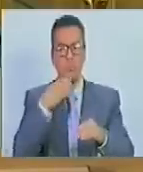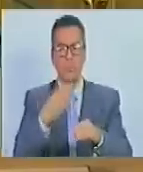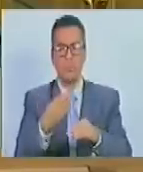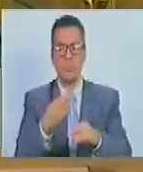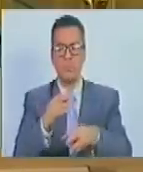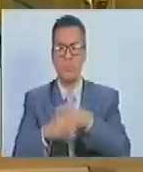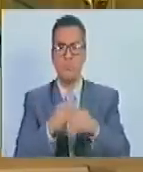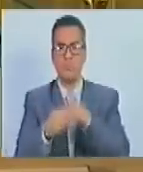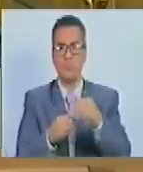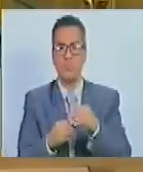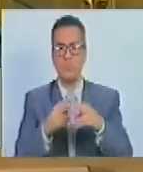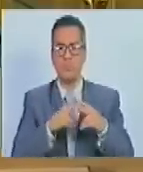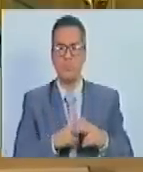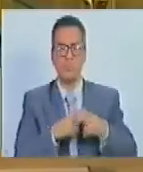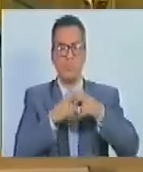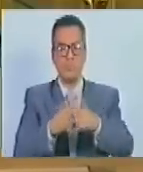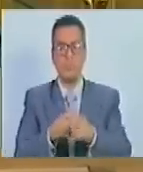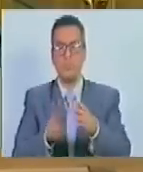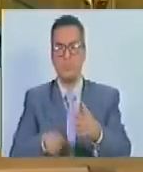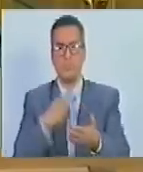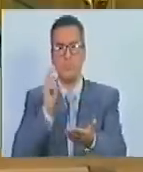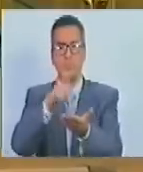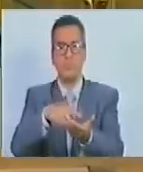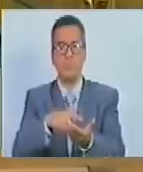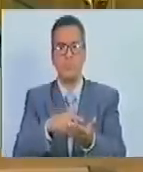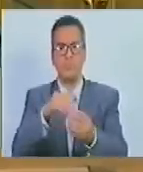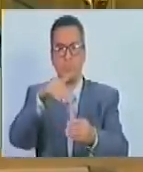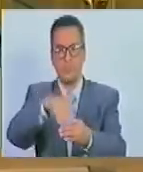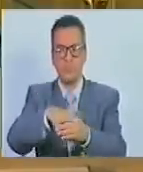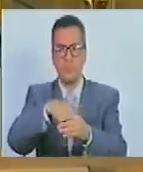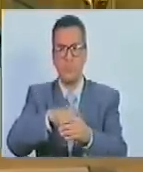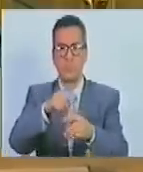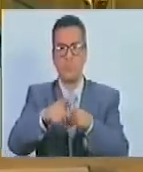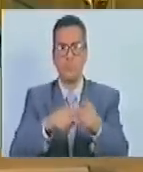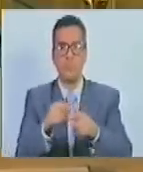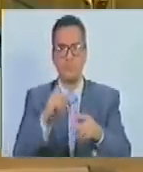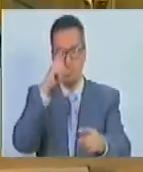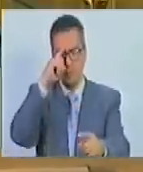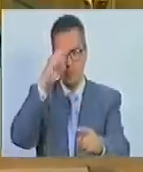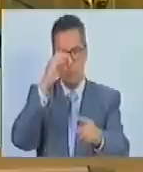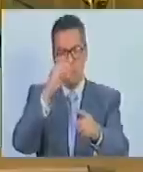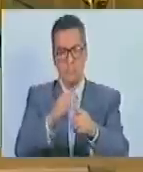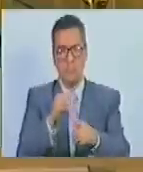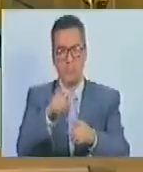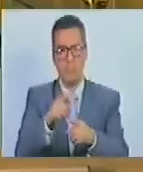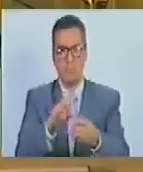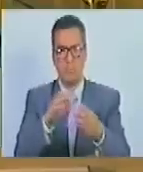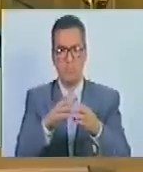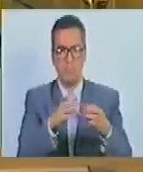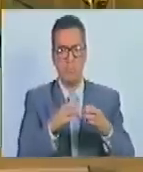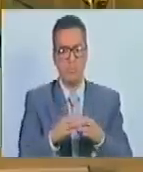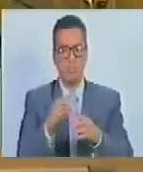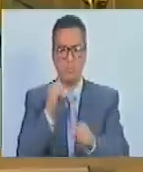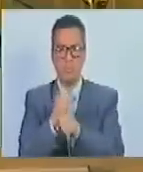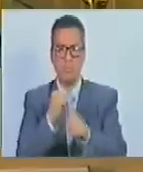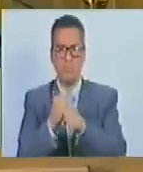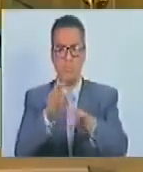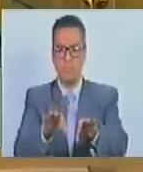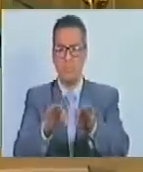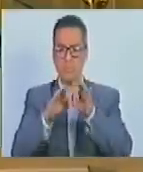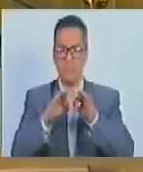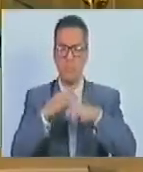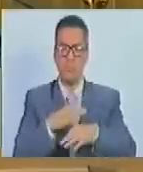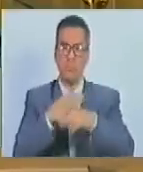ejecutiva la voluntad de participar en la consecución de los objetivos del comité de trabajo de su interés,